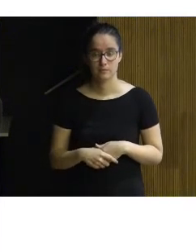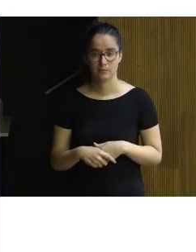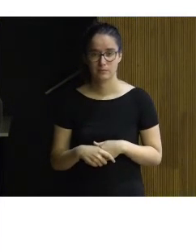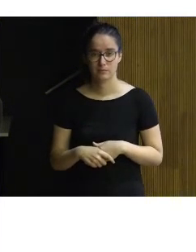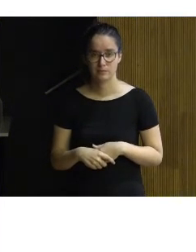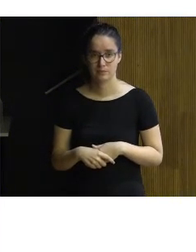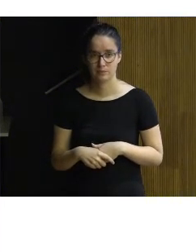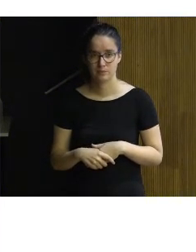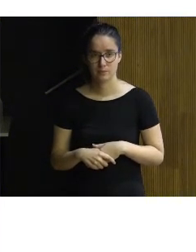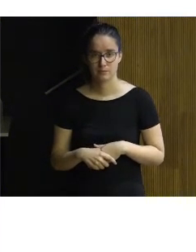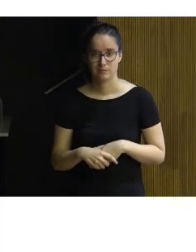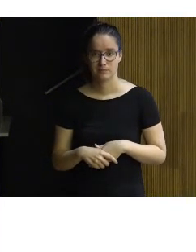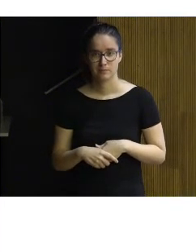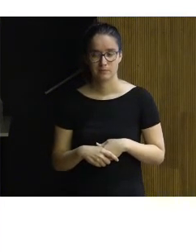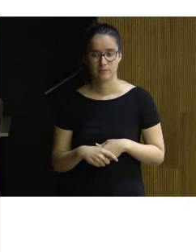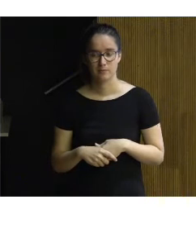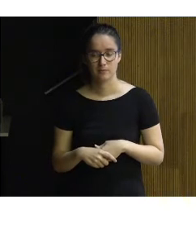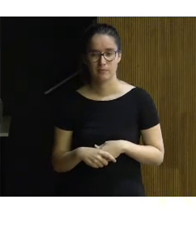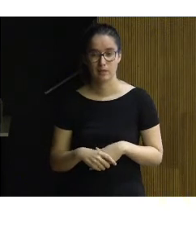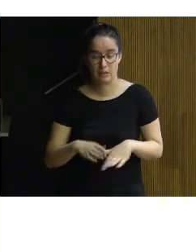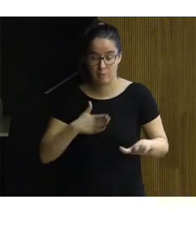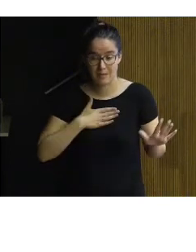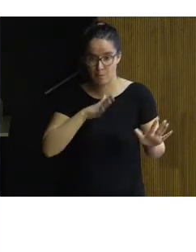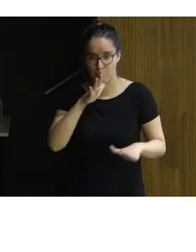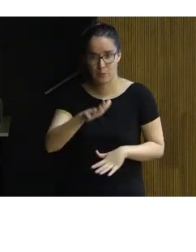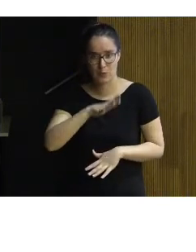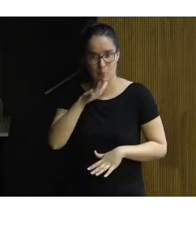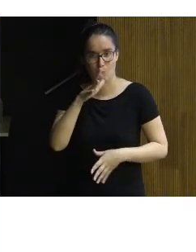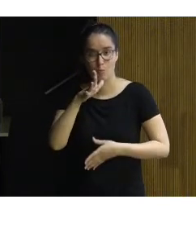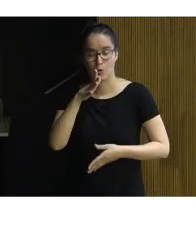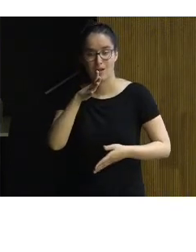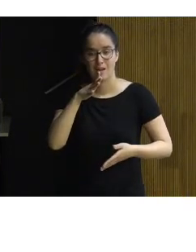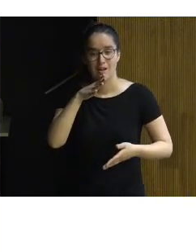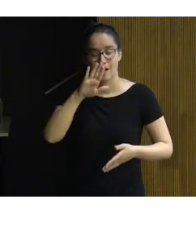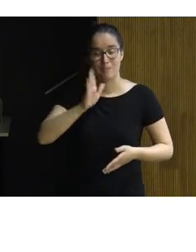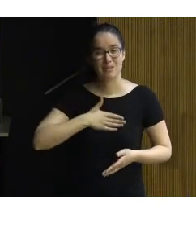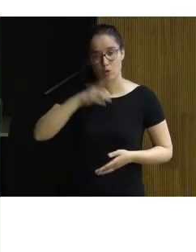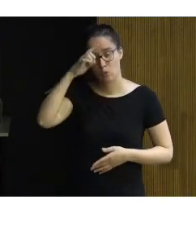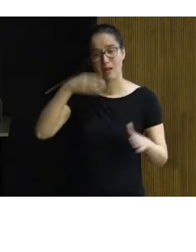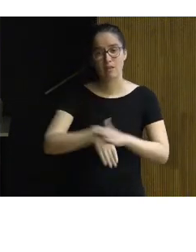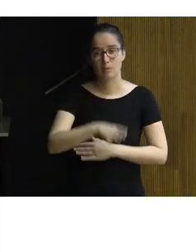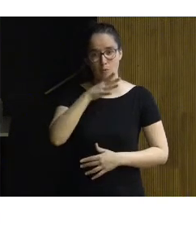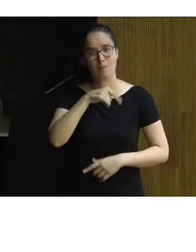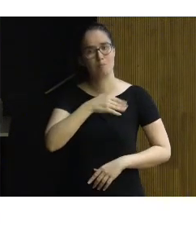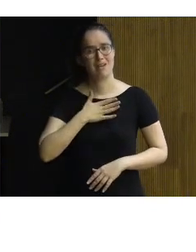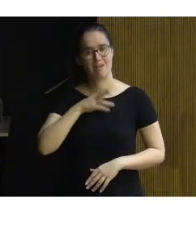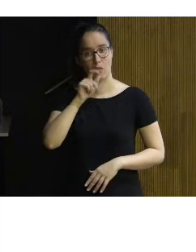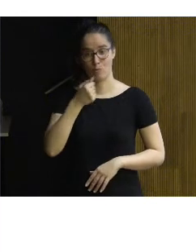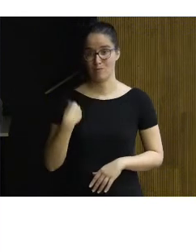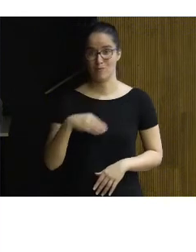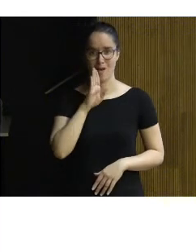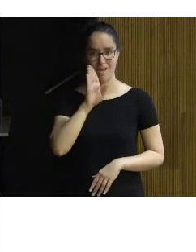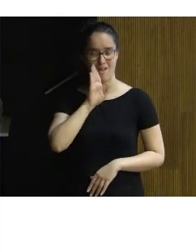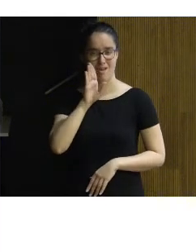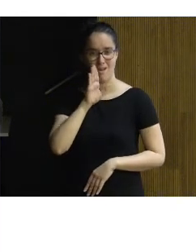Desde, bueno, pues esa es mi razón para por qué hacer accesible el patrimonio cultural, para conservarlo, para